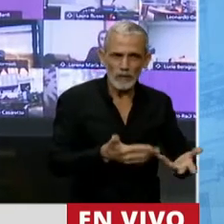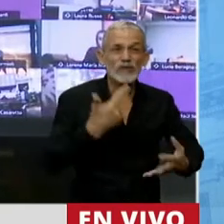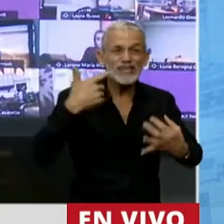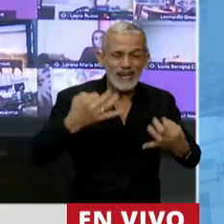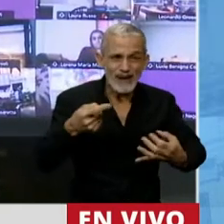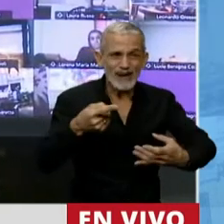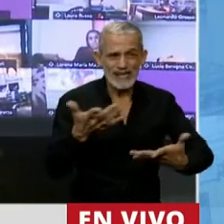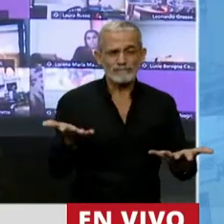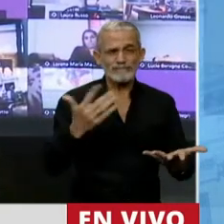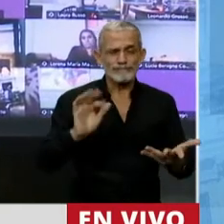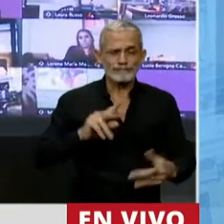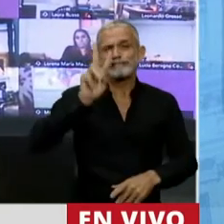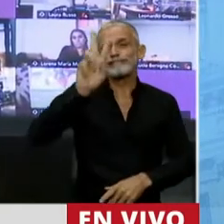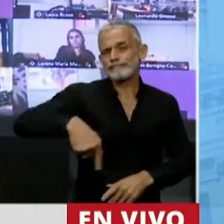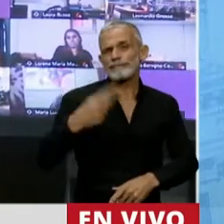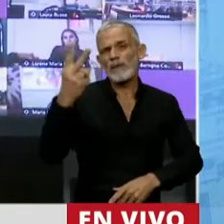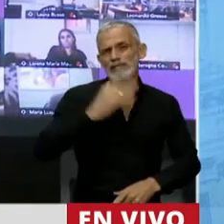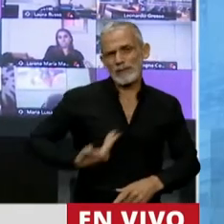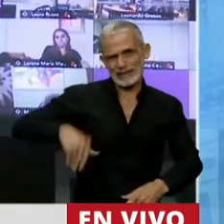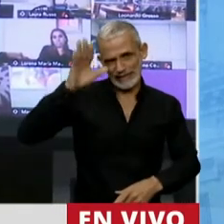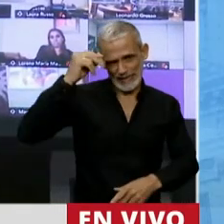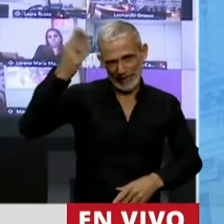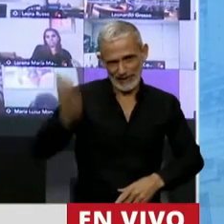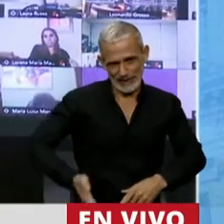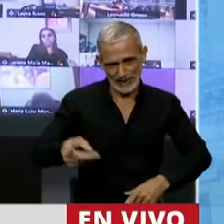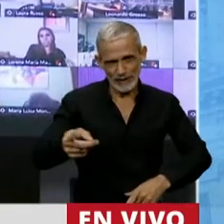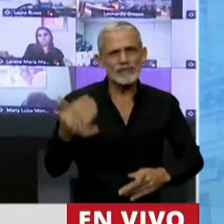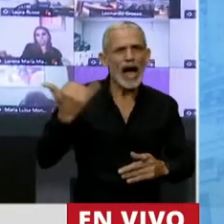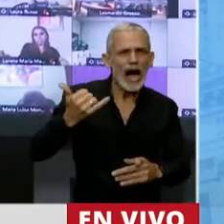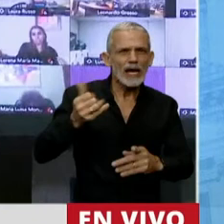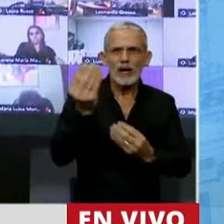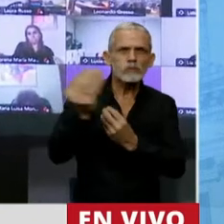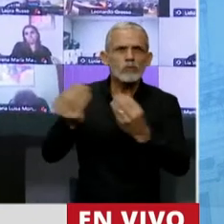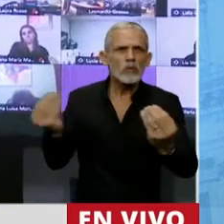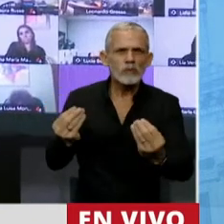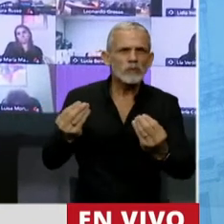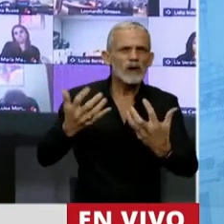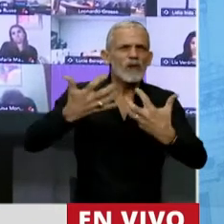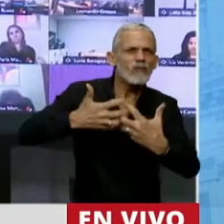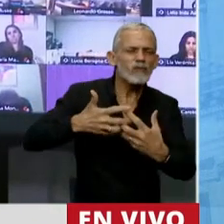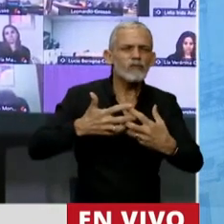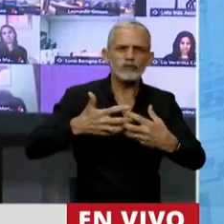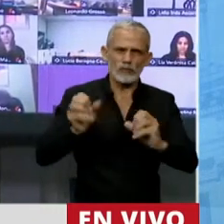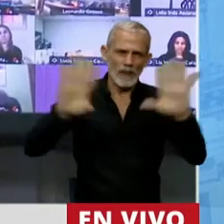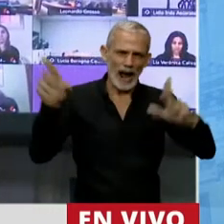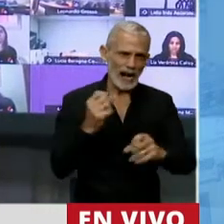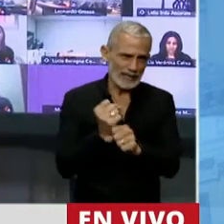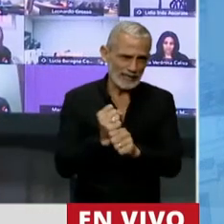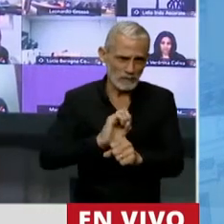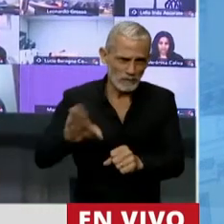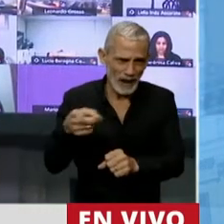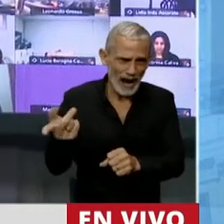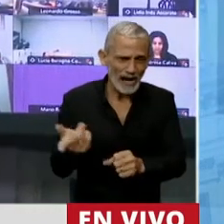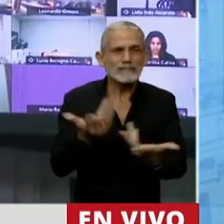verdad que le vamos a dar la razón a la Vicepresidenta de la Nación, hay funcionarios que no funcionan, evidentemente, y este es el problema,